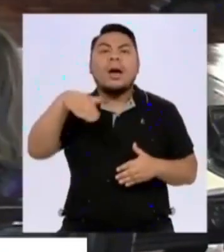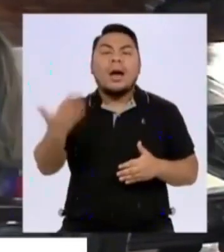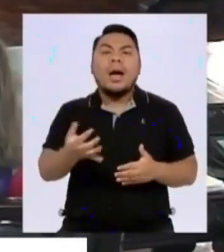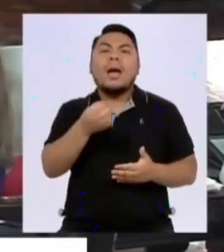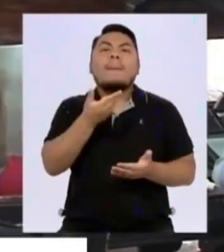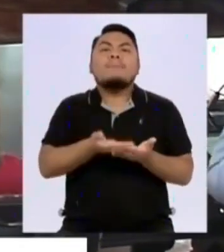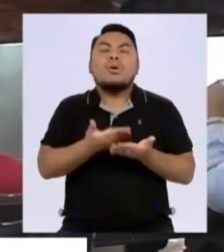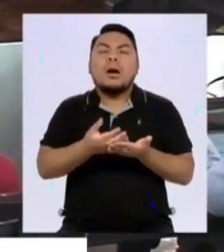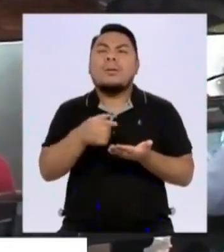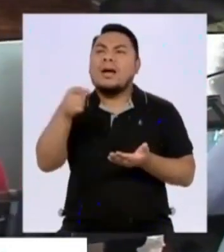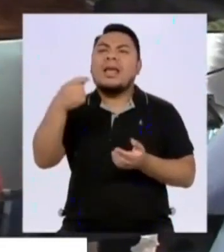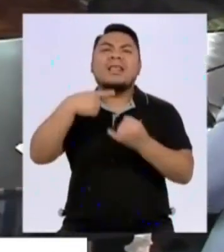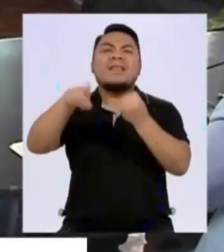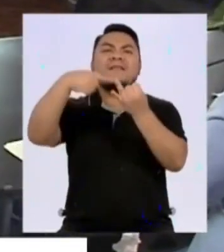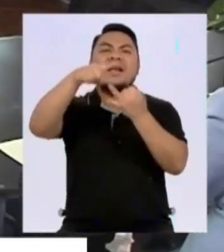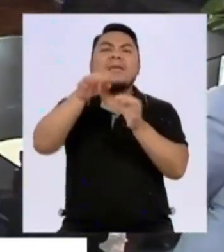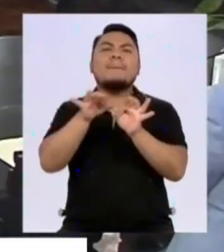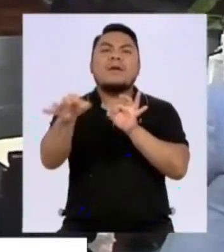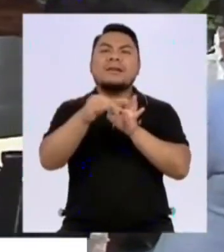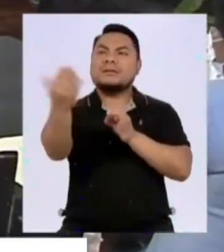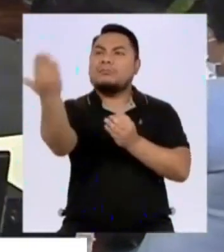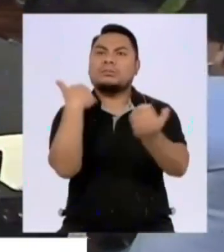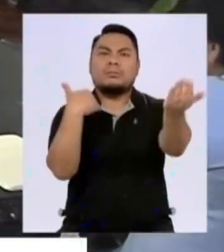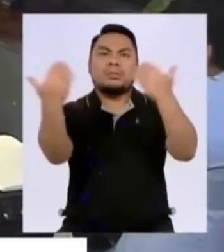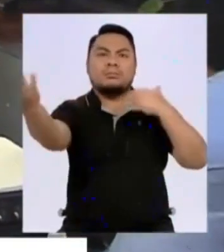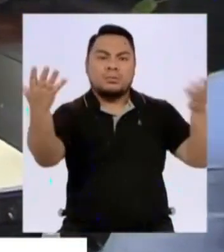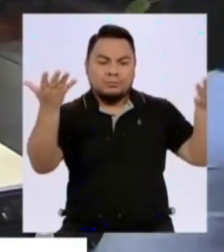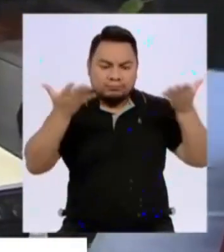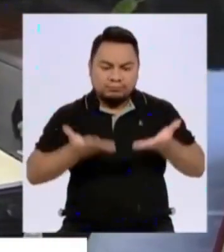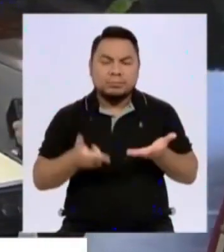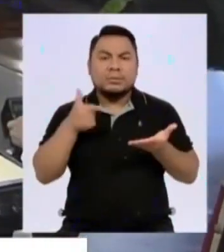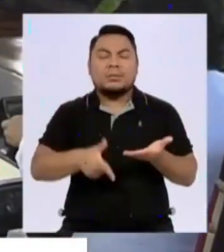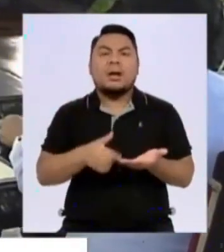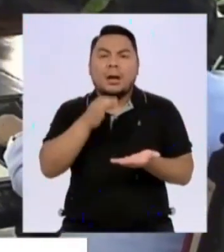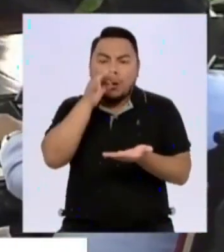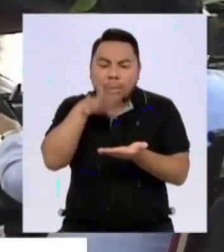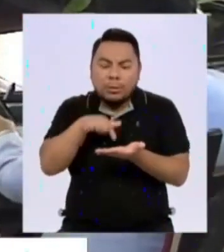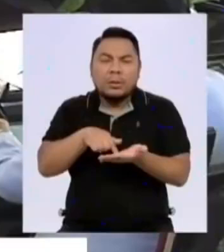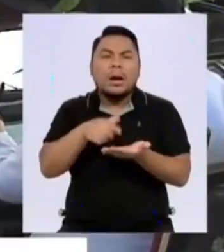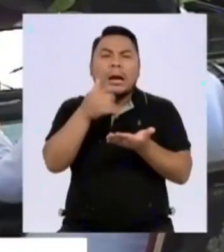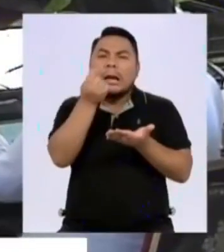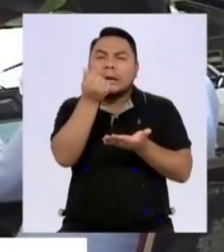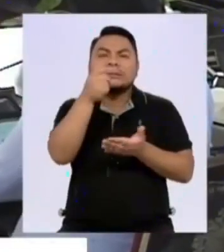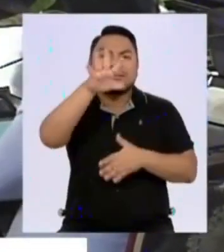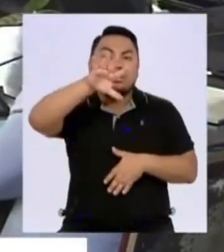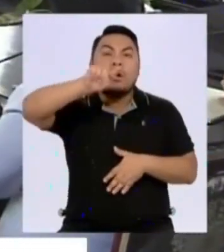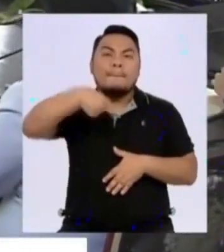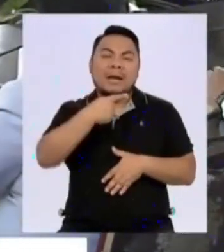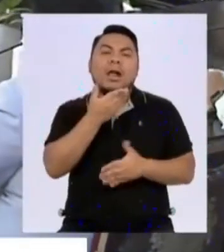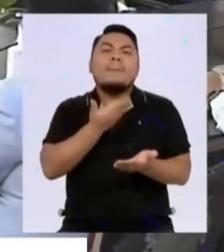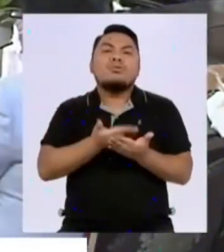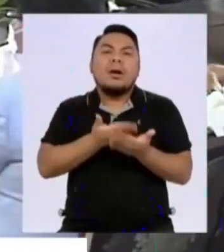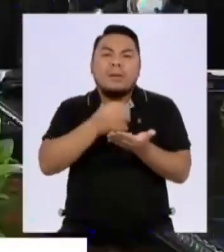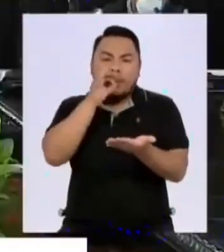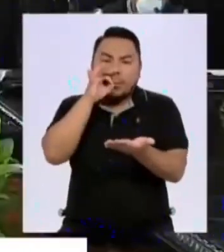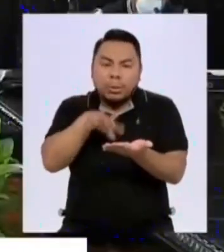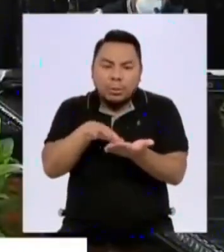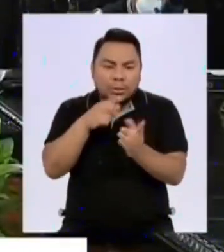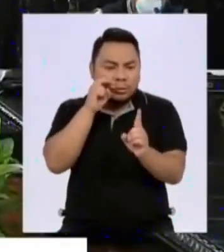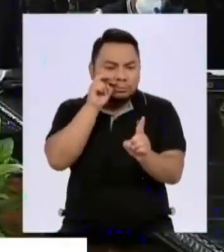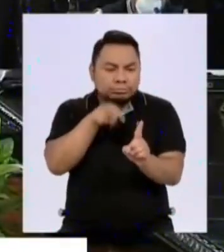que vienen de las diferentes regiones. De estos casi ya 5.000 pruebas que hemos hecho,